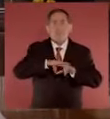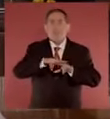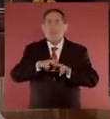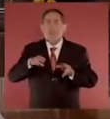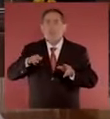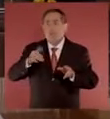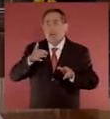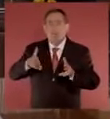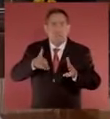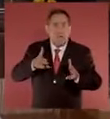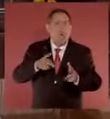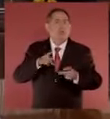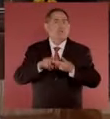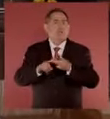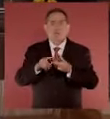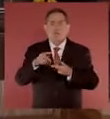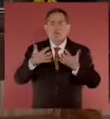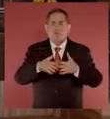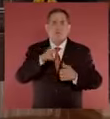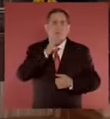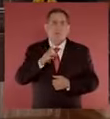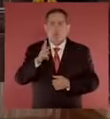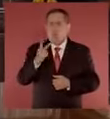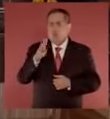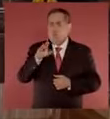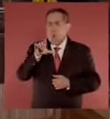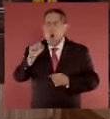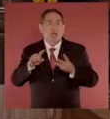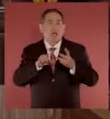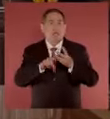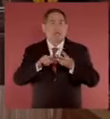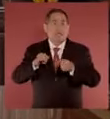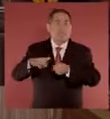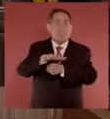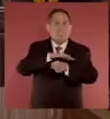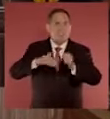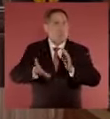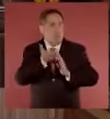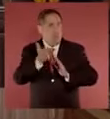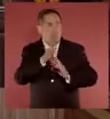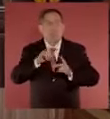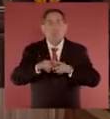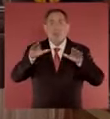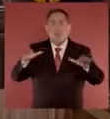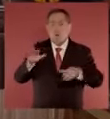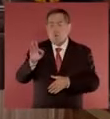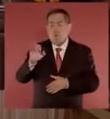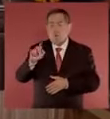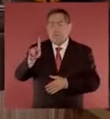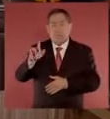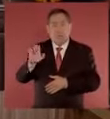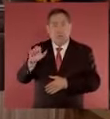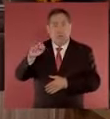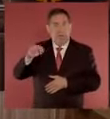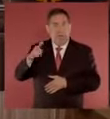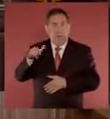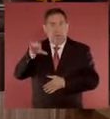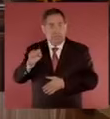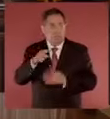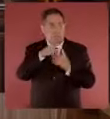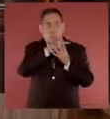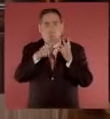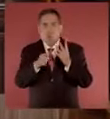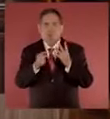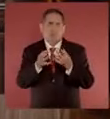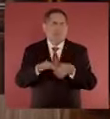El Tren Maya, la refinería de Dos Bocas, las obras del Istmo de Tehuantepec, el aeropuerto Felipe Ángeles. Estas